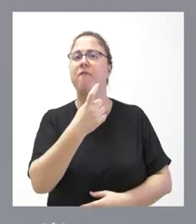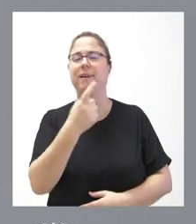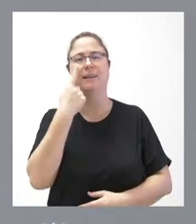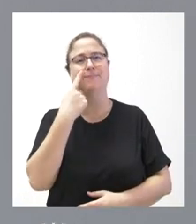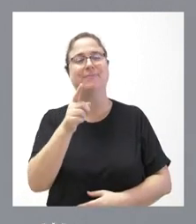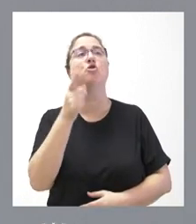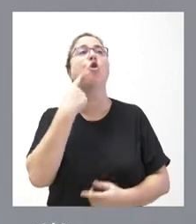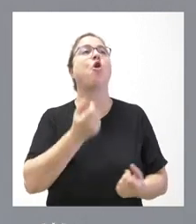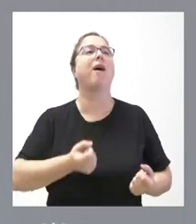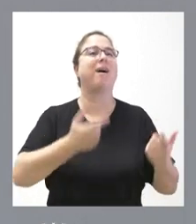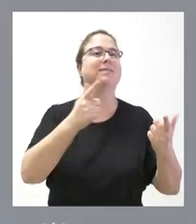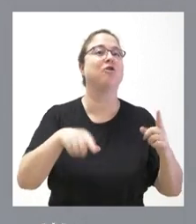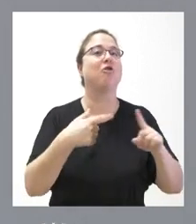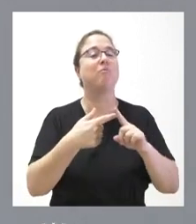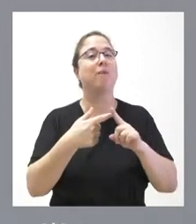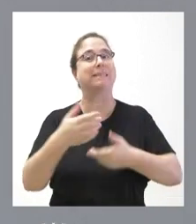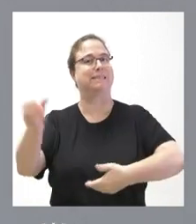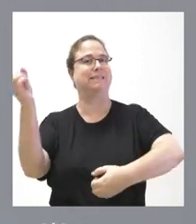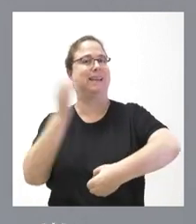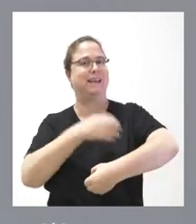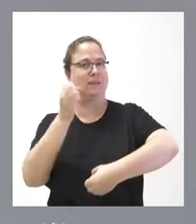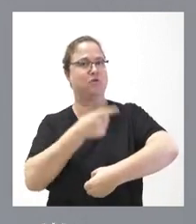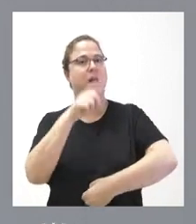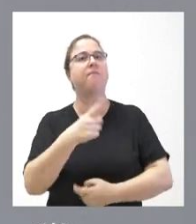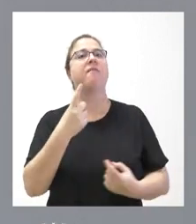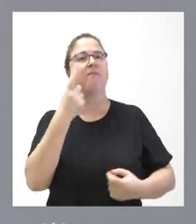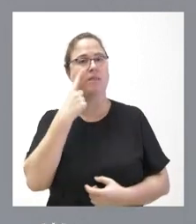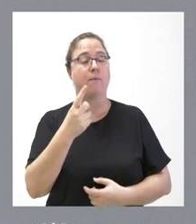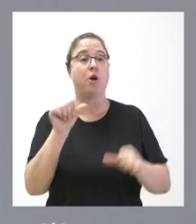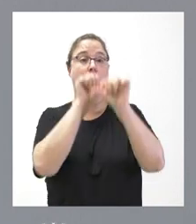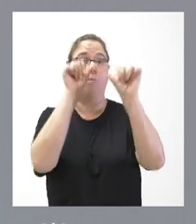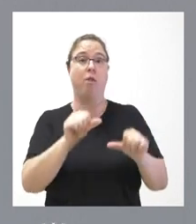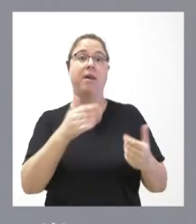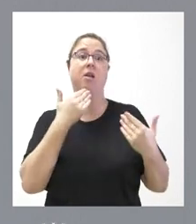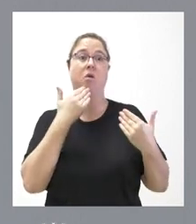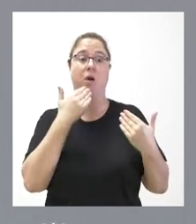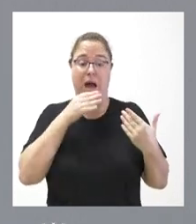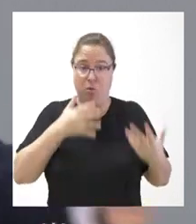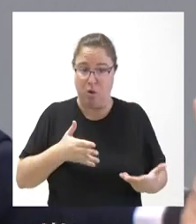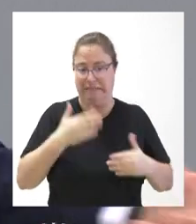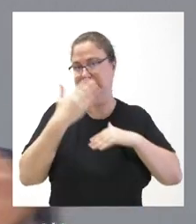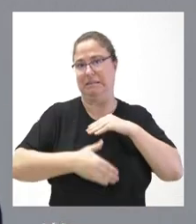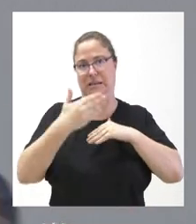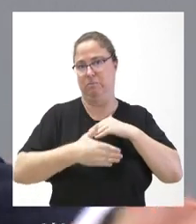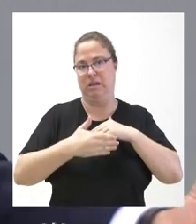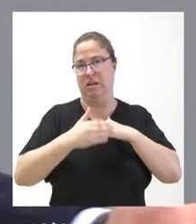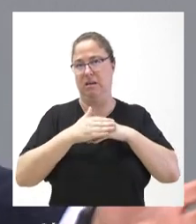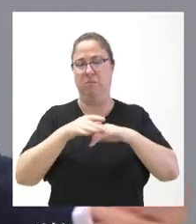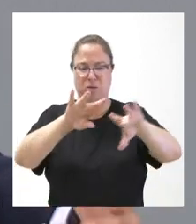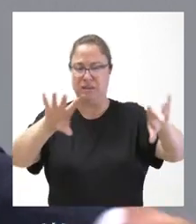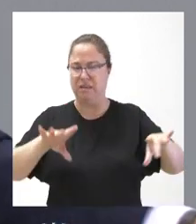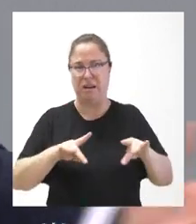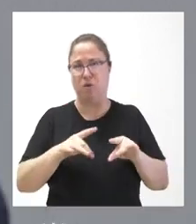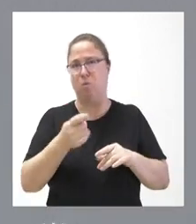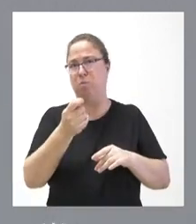ver solo lo que cuesta, sino cuáles son los ingresos. Los ingresos del modelo actual eran muy limitados porque se liberaba muy poco terreno